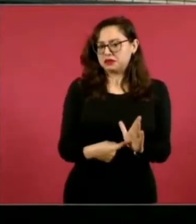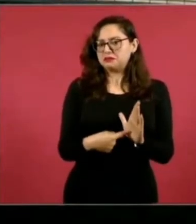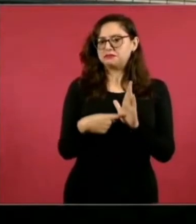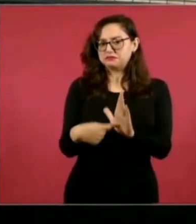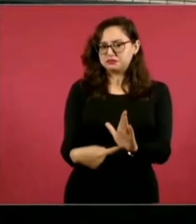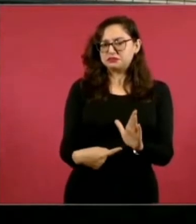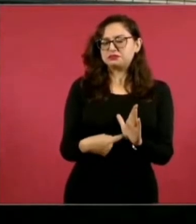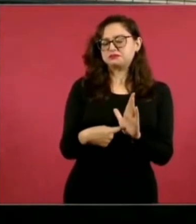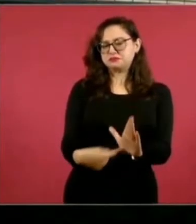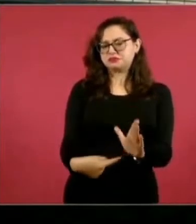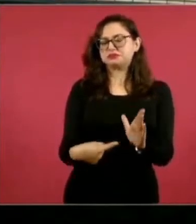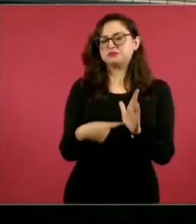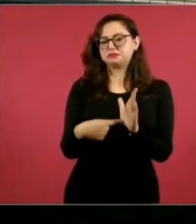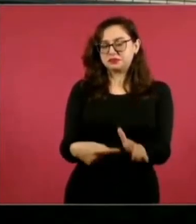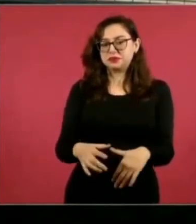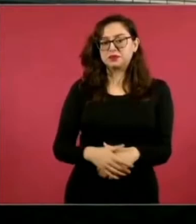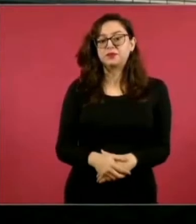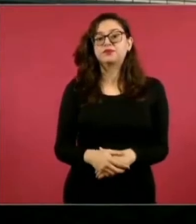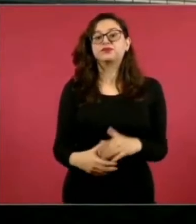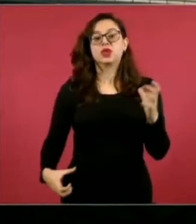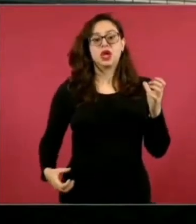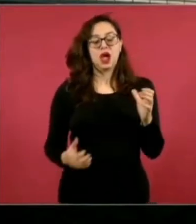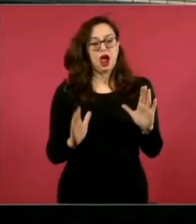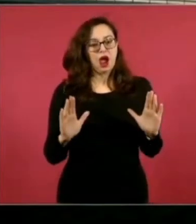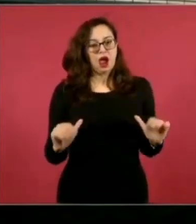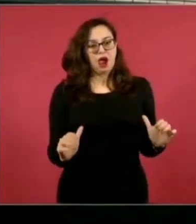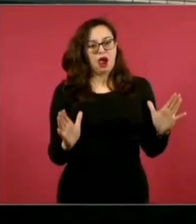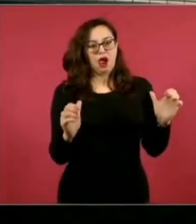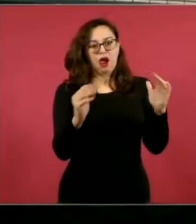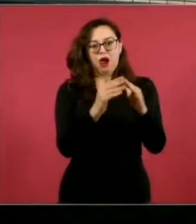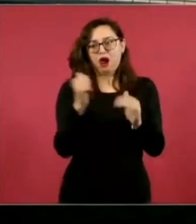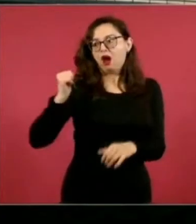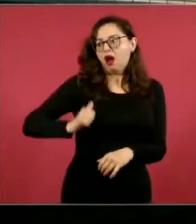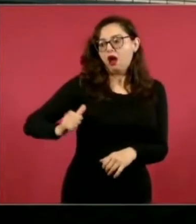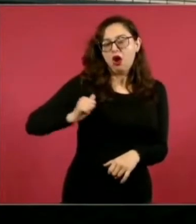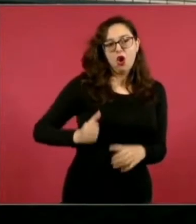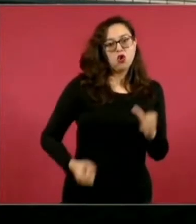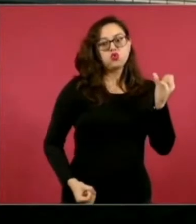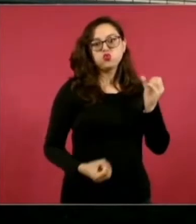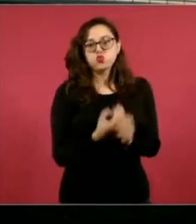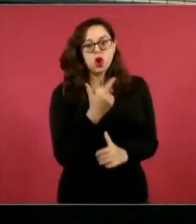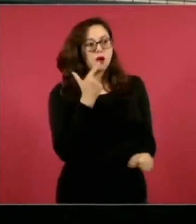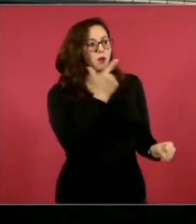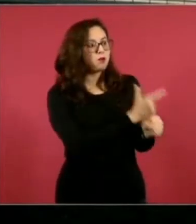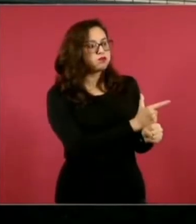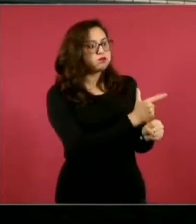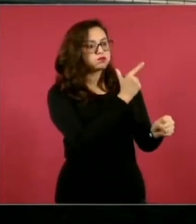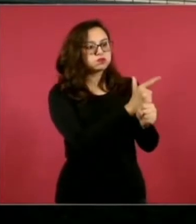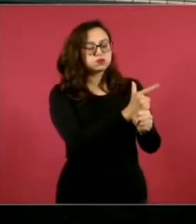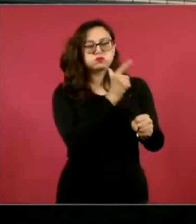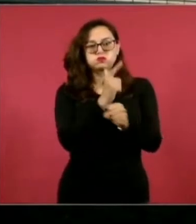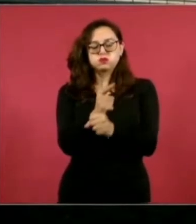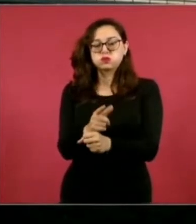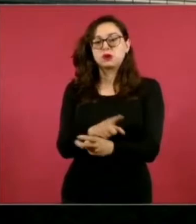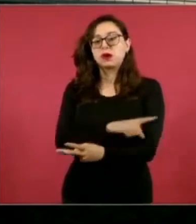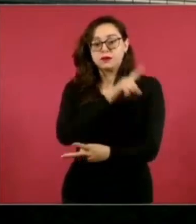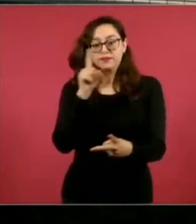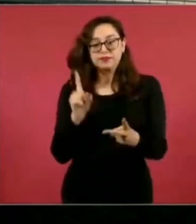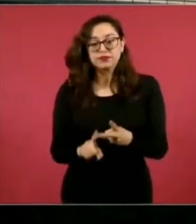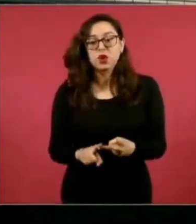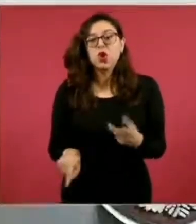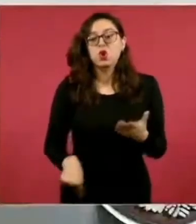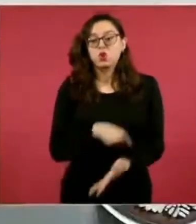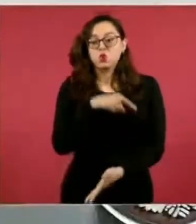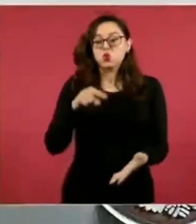oportunidades. Nuevos descubrimientos arqueológicos, los presentaba hace un momento nuestro amigo Diego, la recuperación de lugares